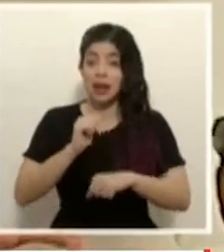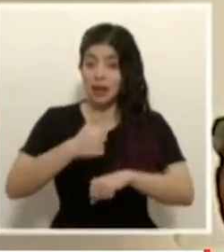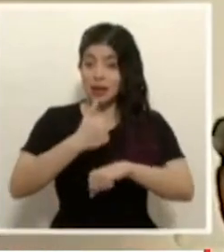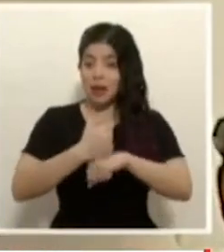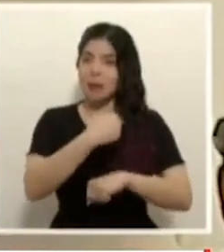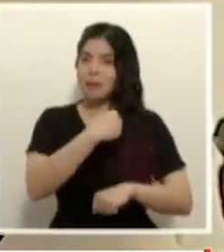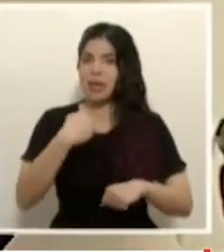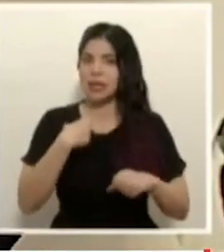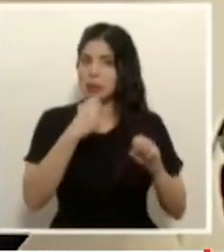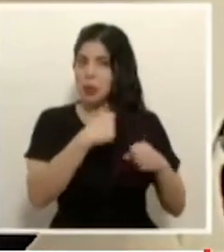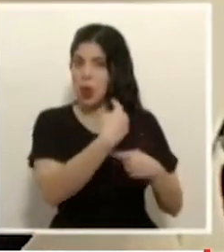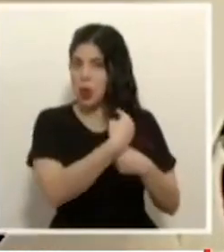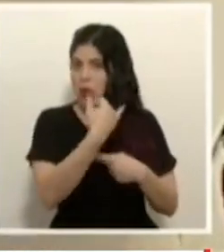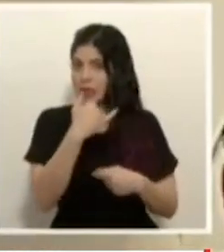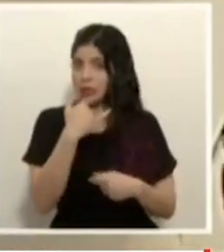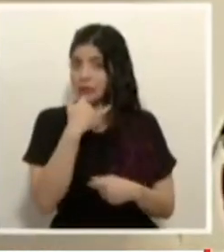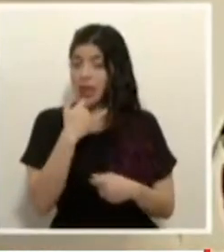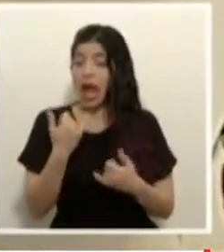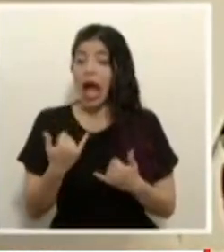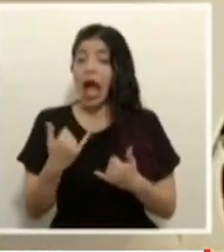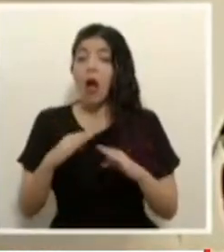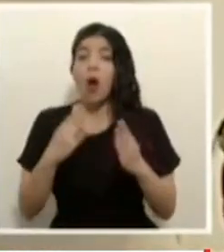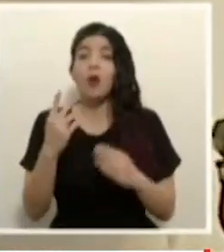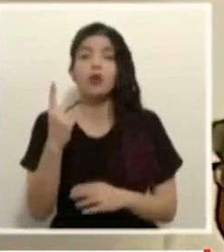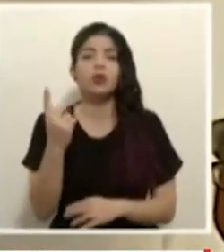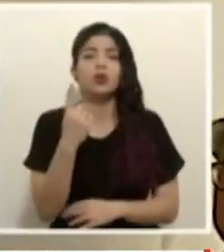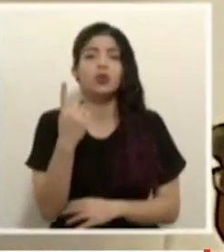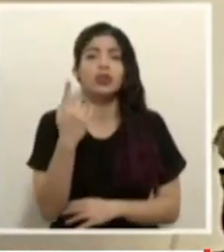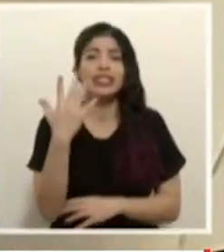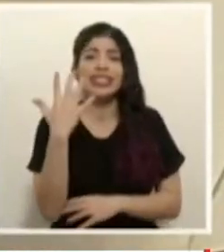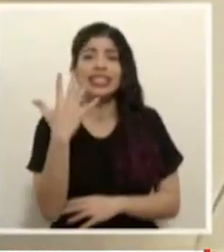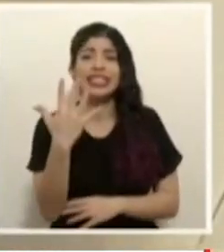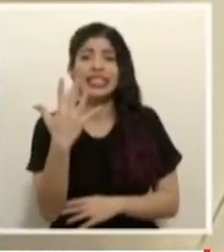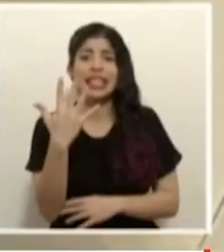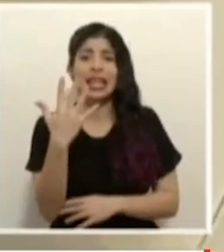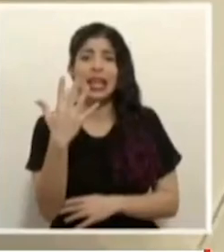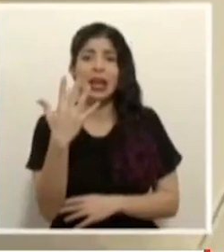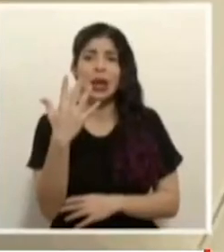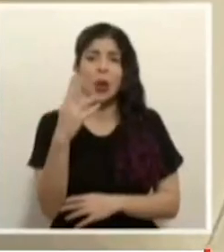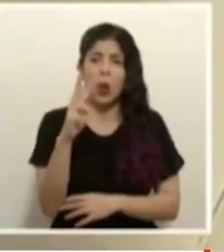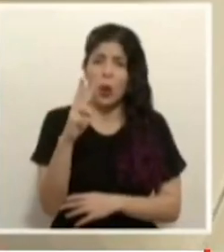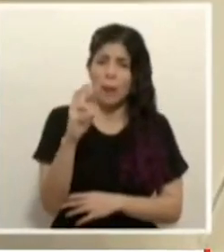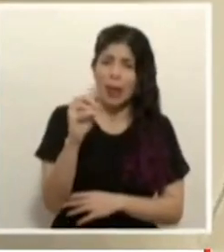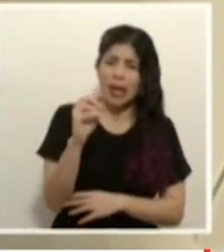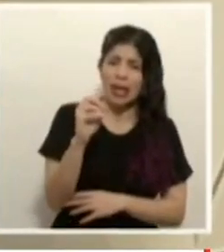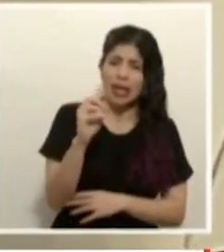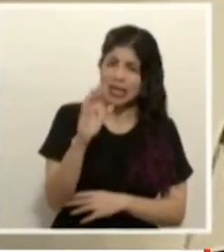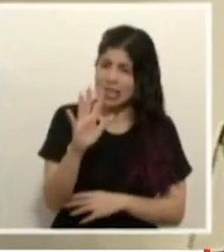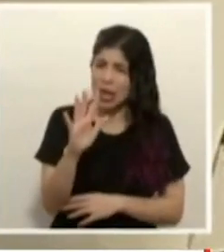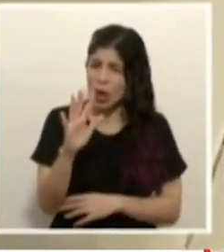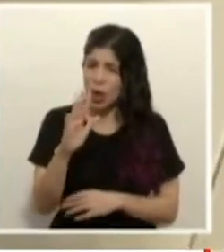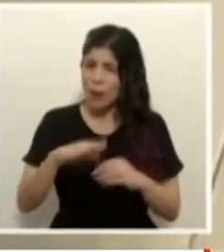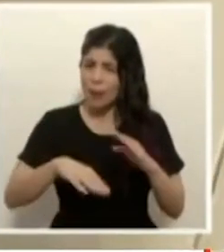me puede corregir estamos hablando de unos 5 5 a 20 vuelos lo más de 5 lo más